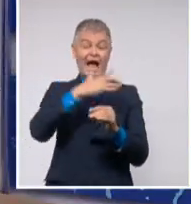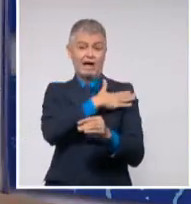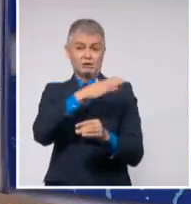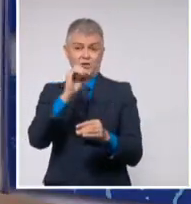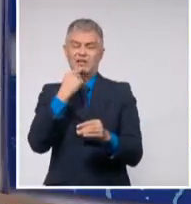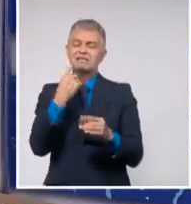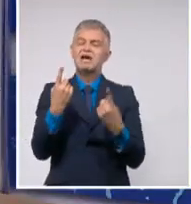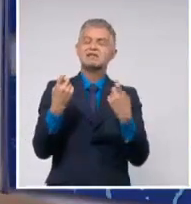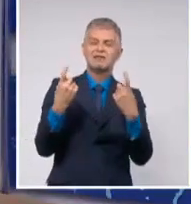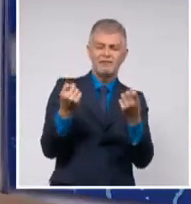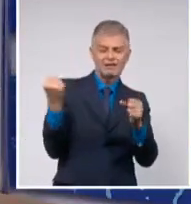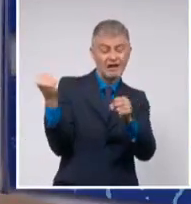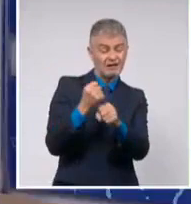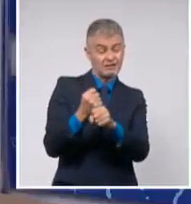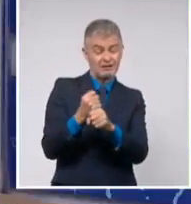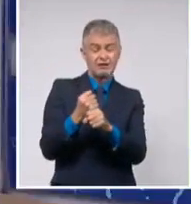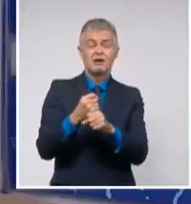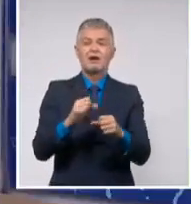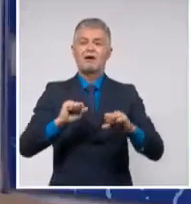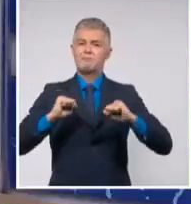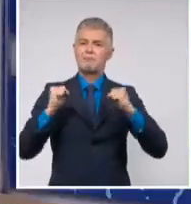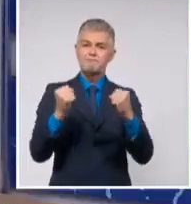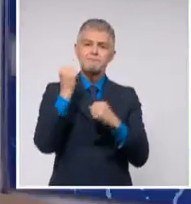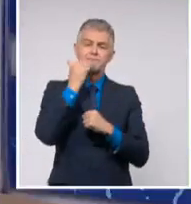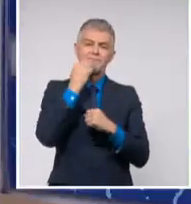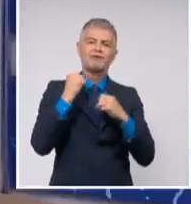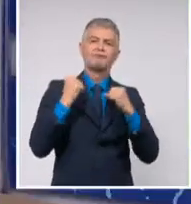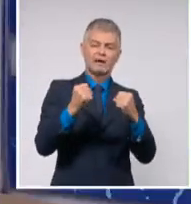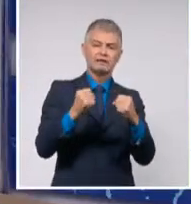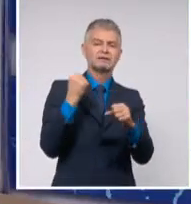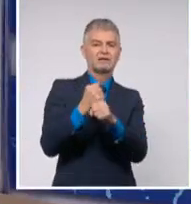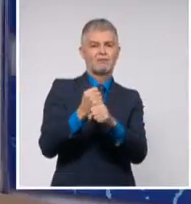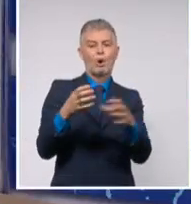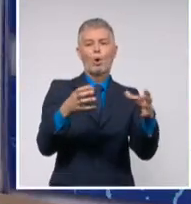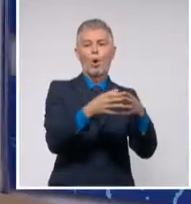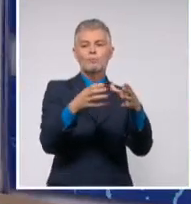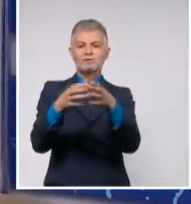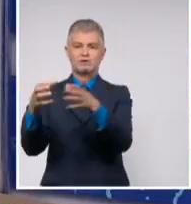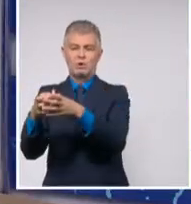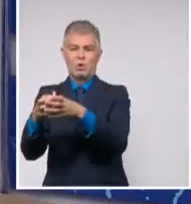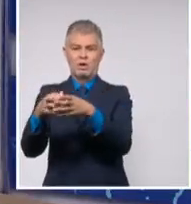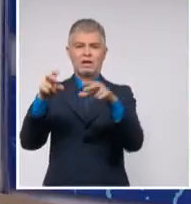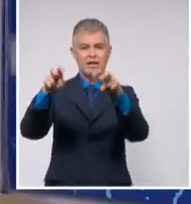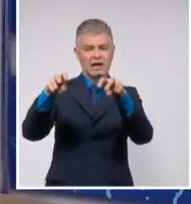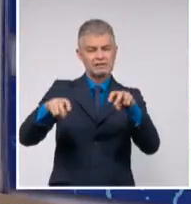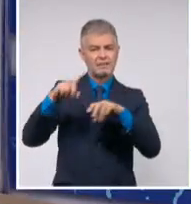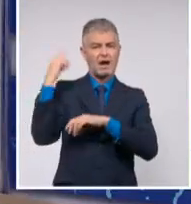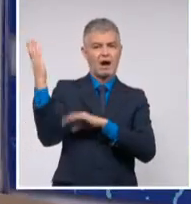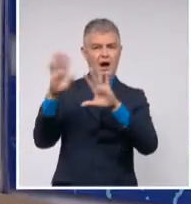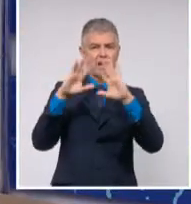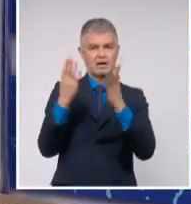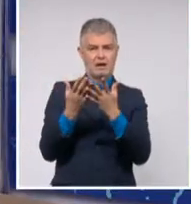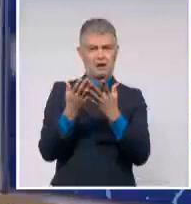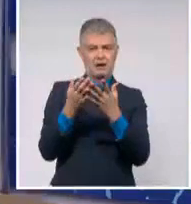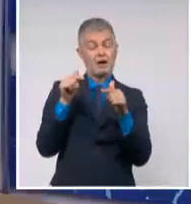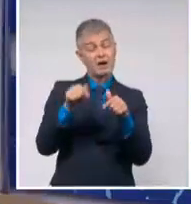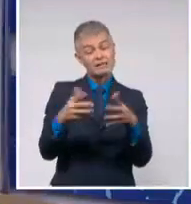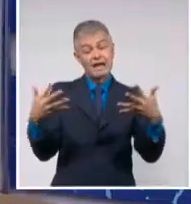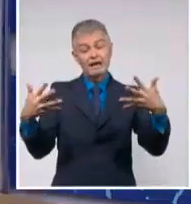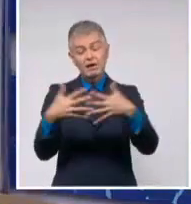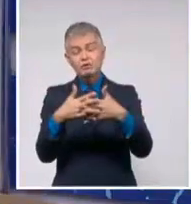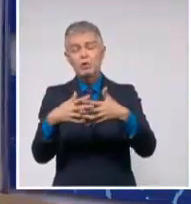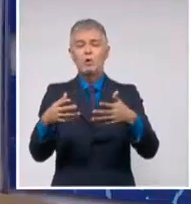las comisiones del Parlamento Cubano y destacó el valor de la información que recopilan al estar en contacto con el pueblo, sus